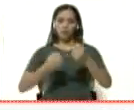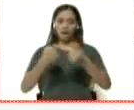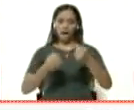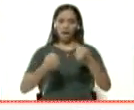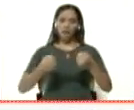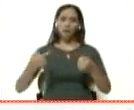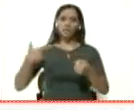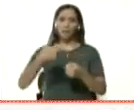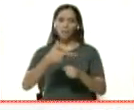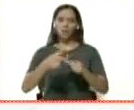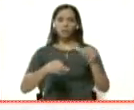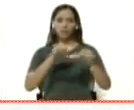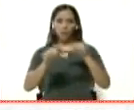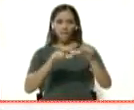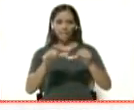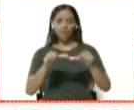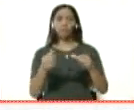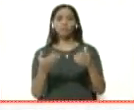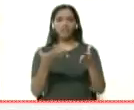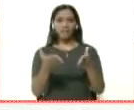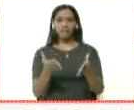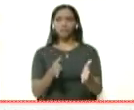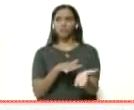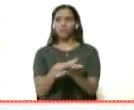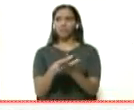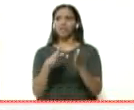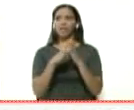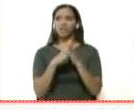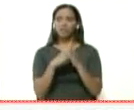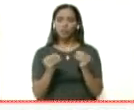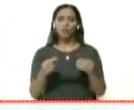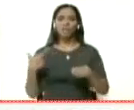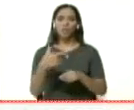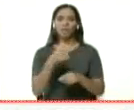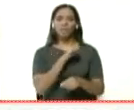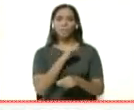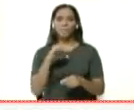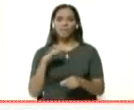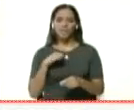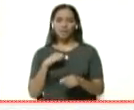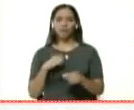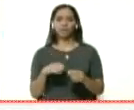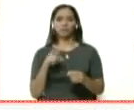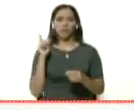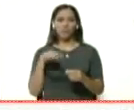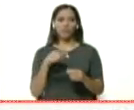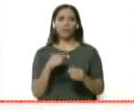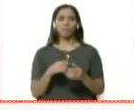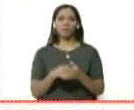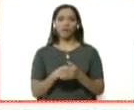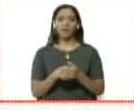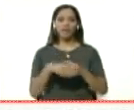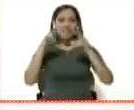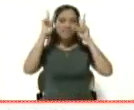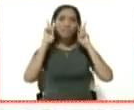colectiva para que eso ocurra. En todo el transporte privado también para la desinfección, en todos esos sistemas de